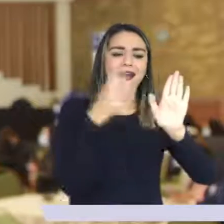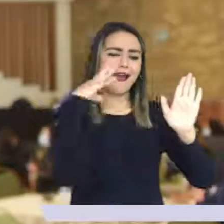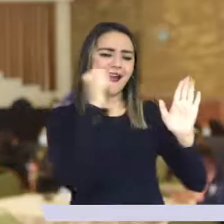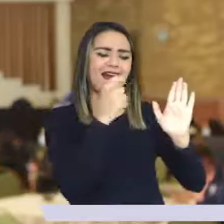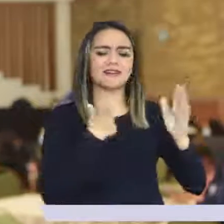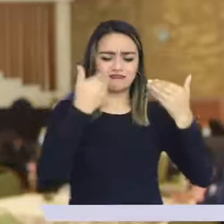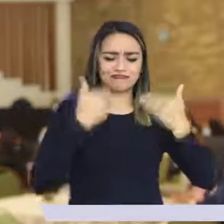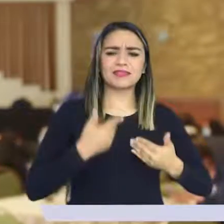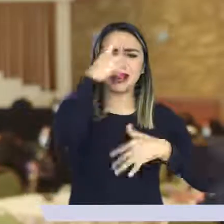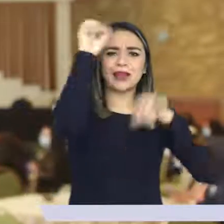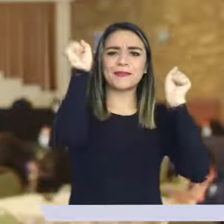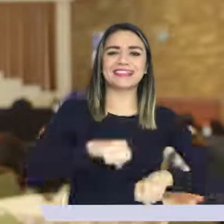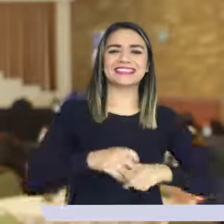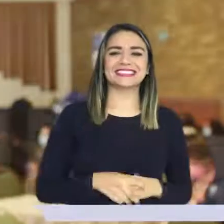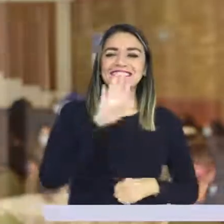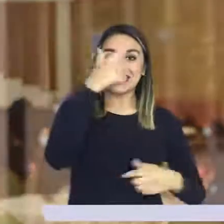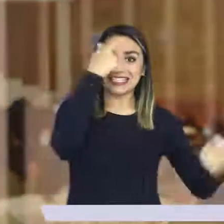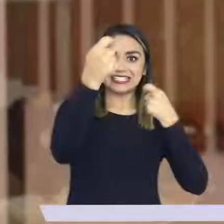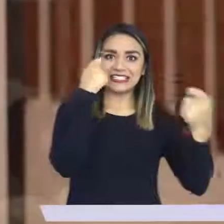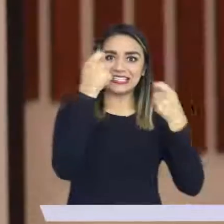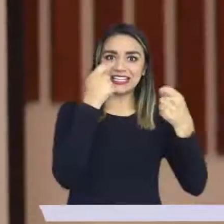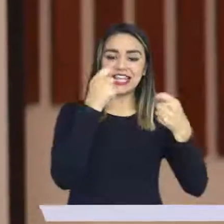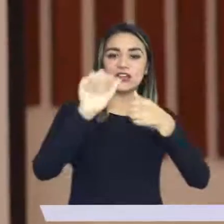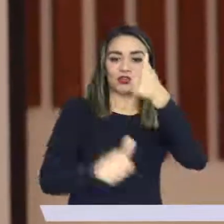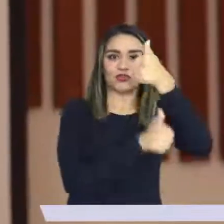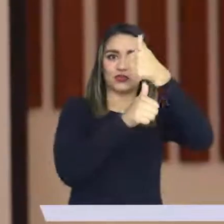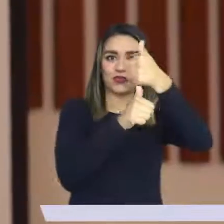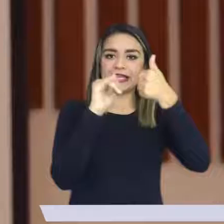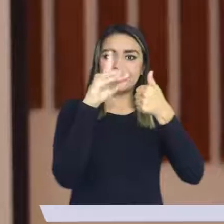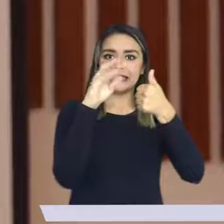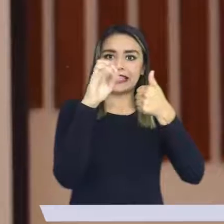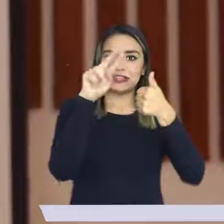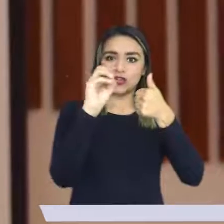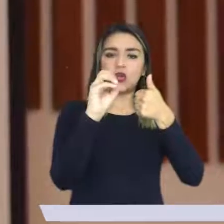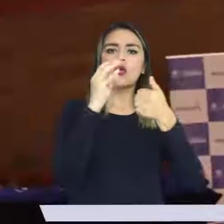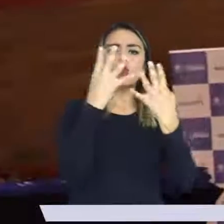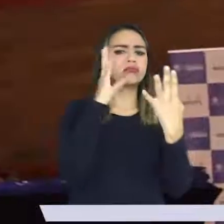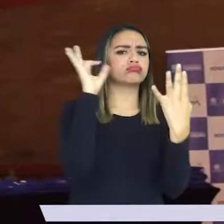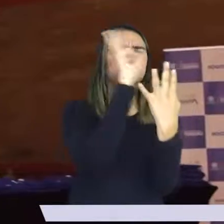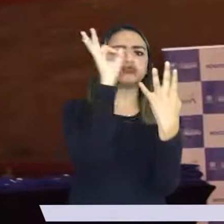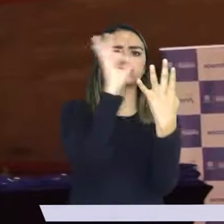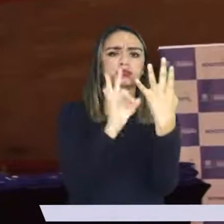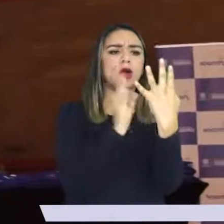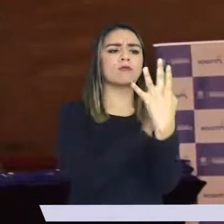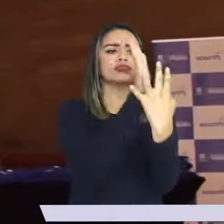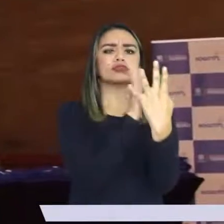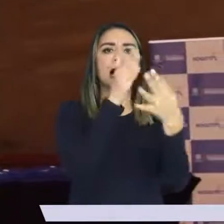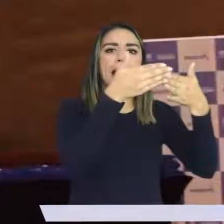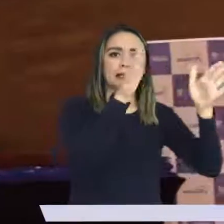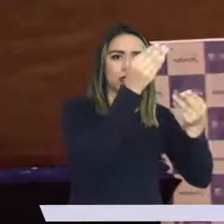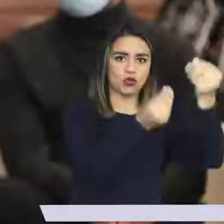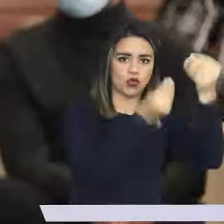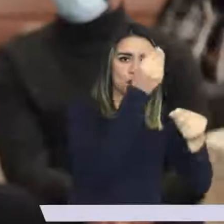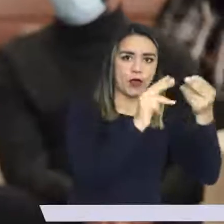ver de qué está hecho y cuáles son sus capacidades. Esta estrategia liderada desde la Subdirección de Gestión del Destino tiene cuatro enfoques claves en su